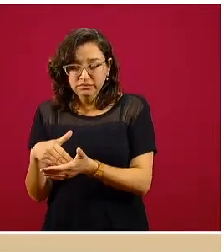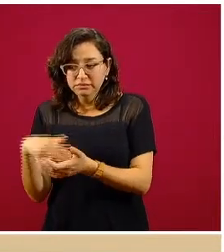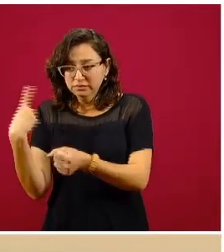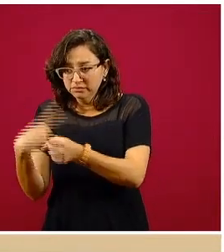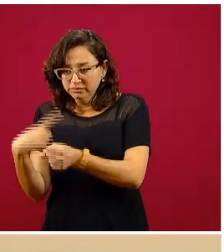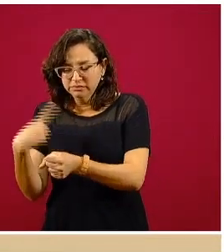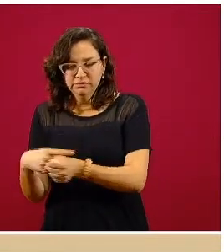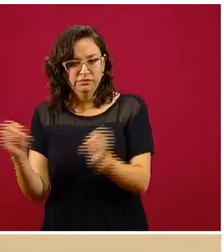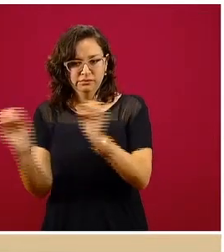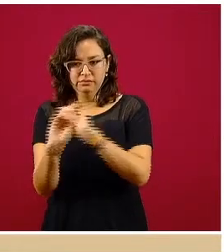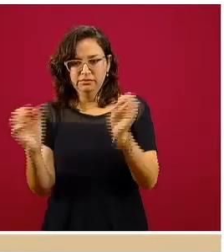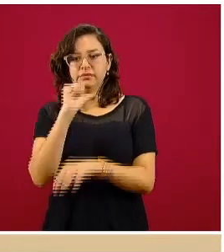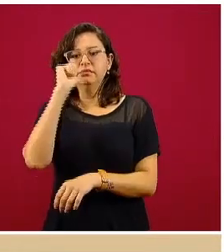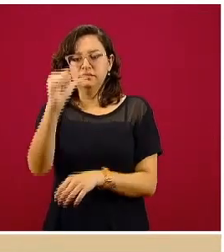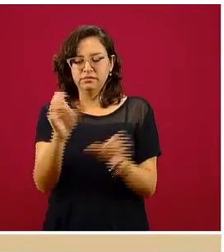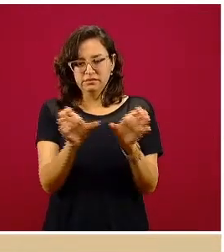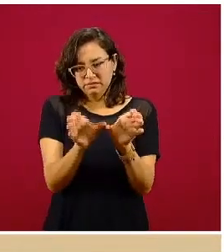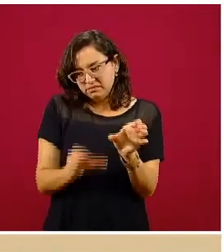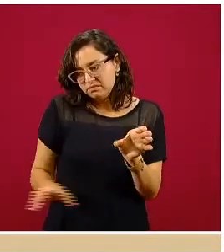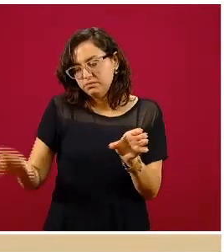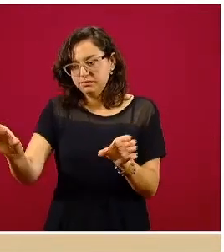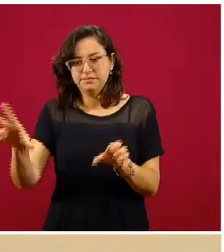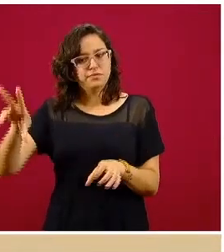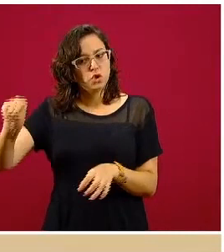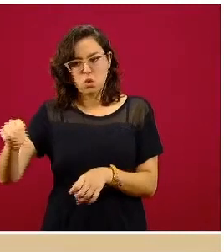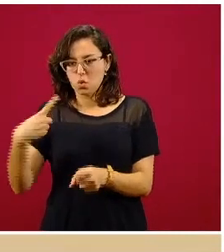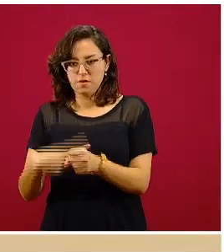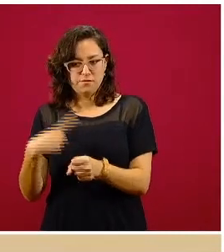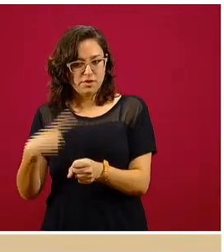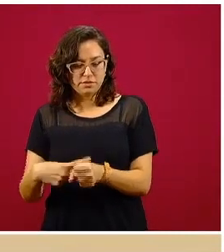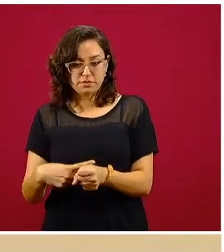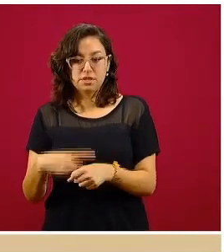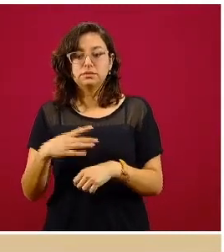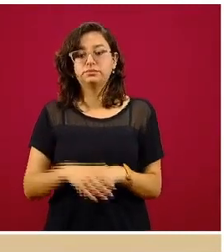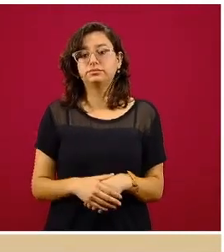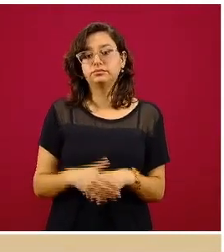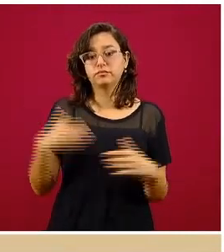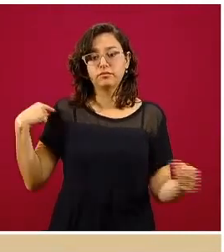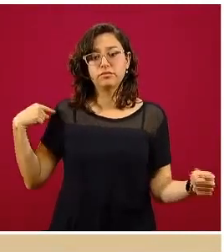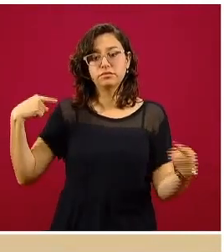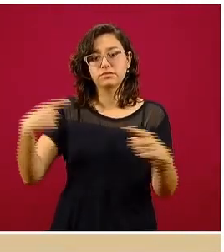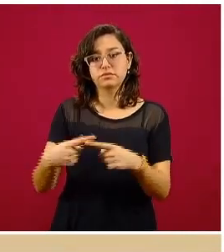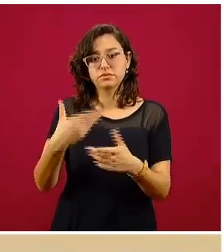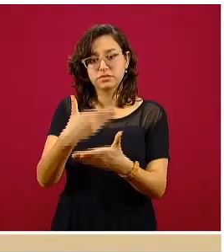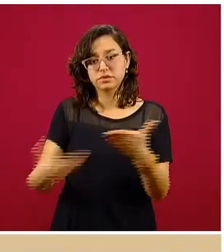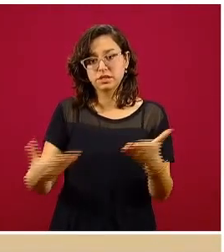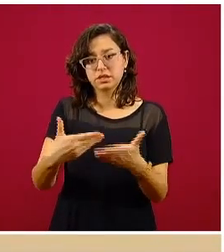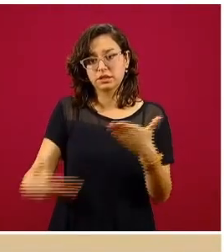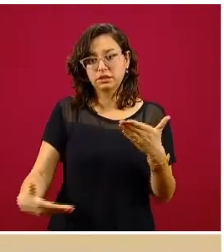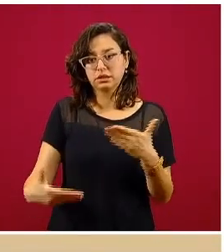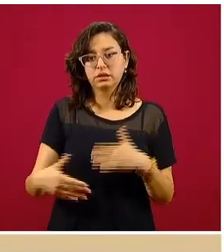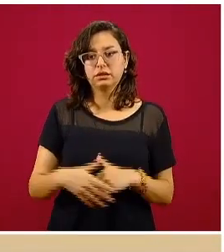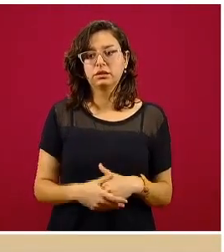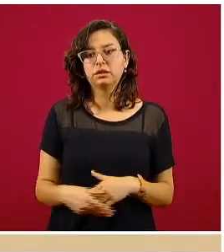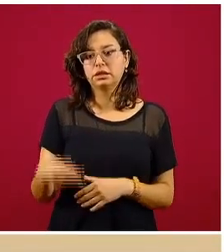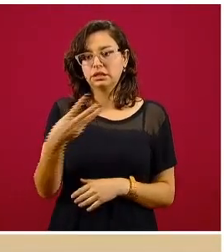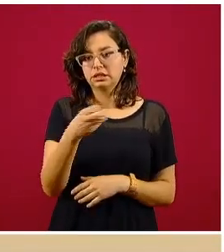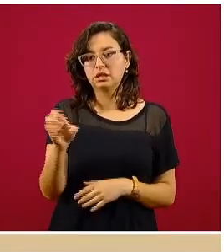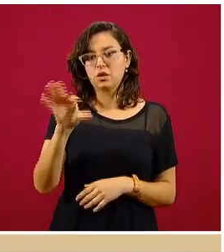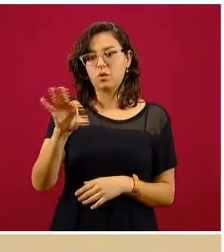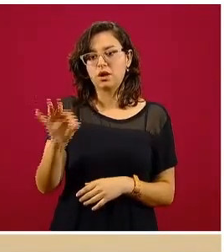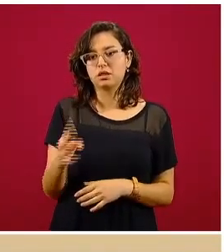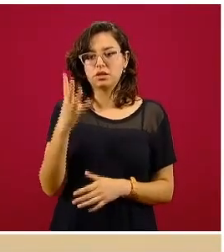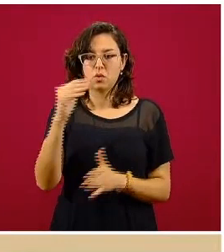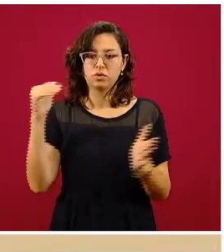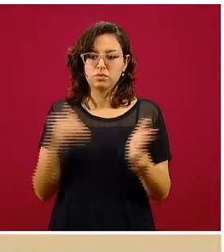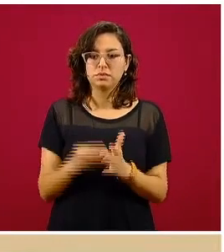descartadas a COVID-19 y hasta el momento pues son 344 mil 375 las personas